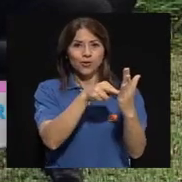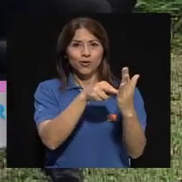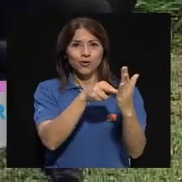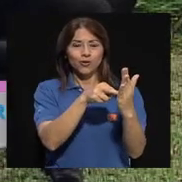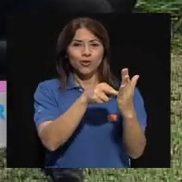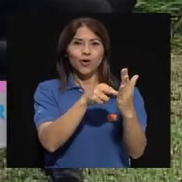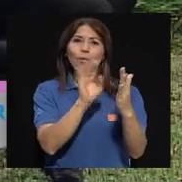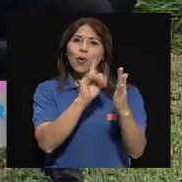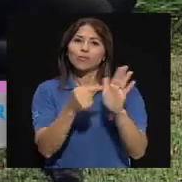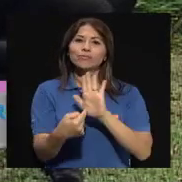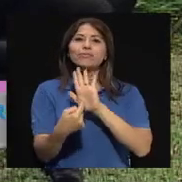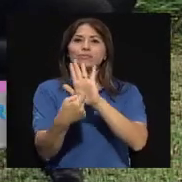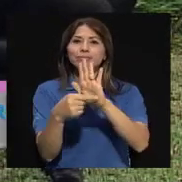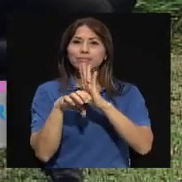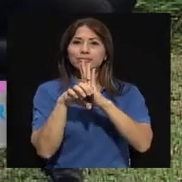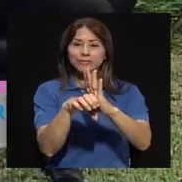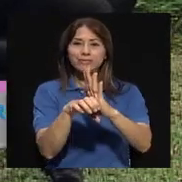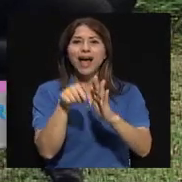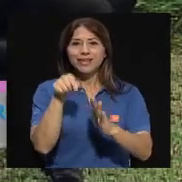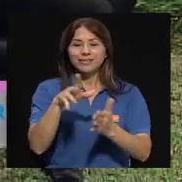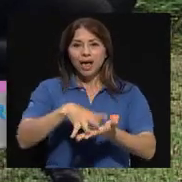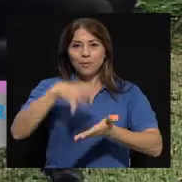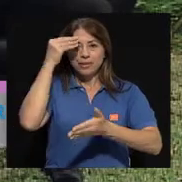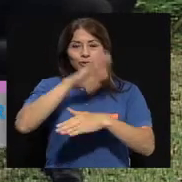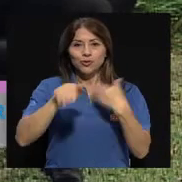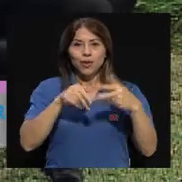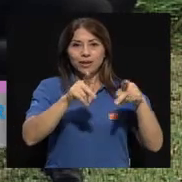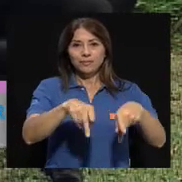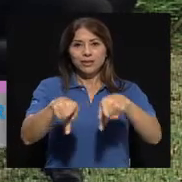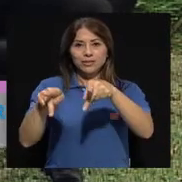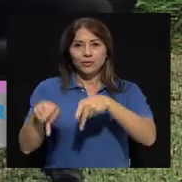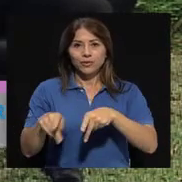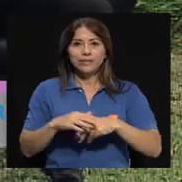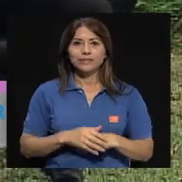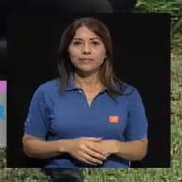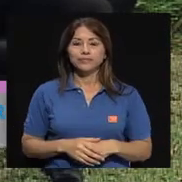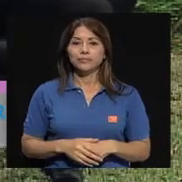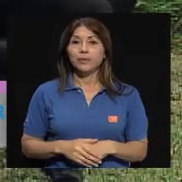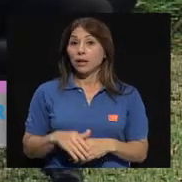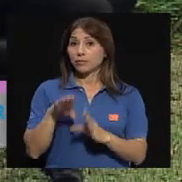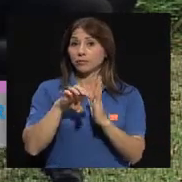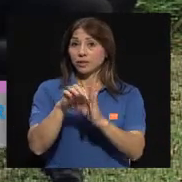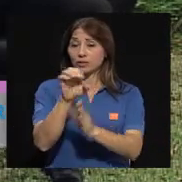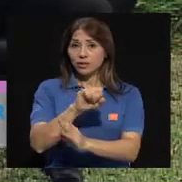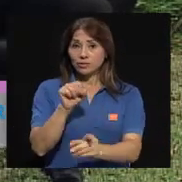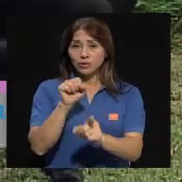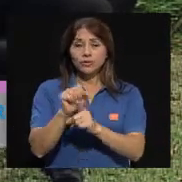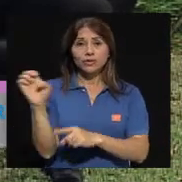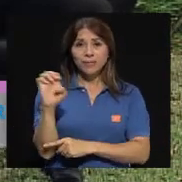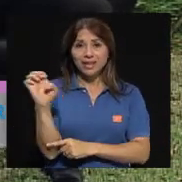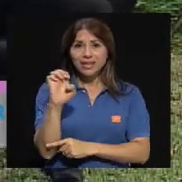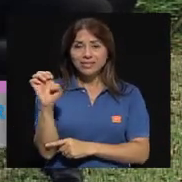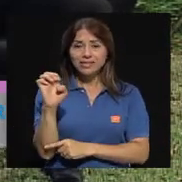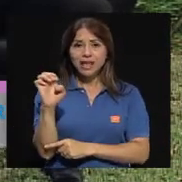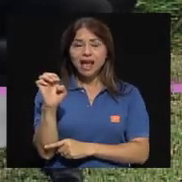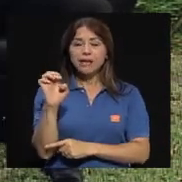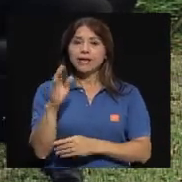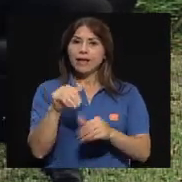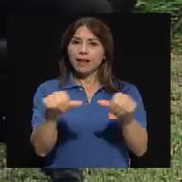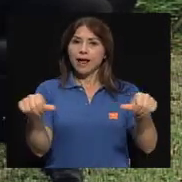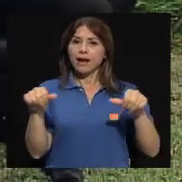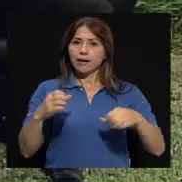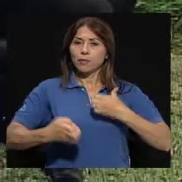Entonces, así aprendemos todos, ¿verdad? Cuando ya estamos en una emergencia, la parte emocional es fundamental, ¿verdad? Porque es lo que nos permite